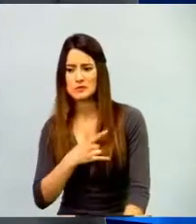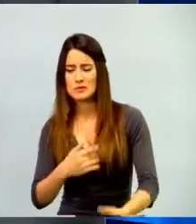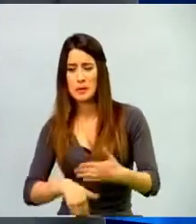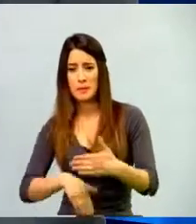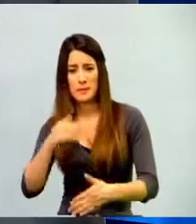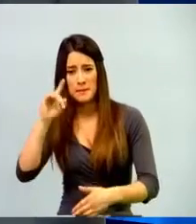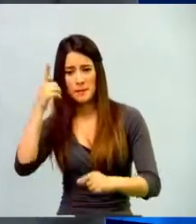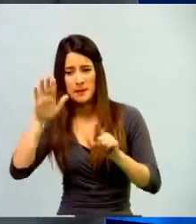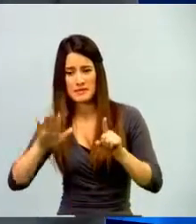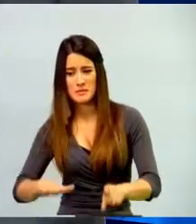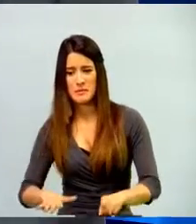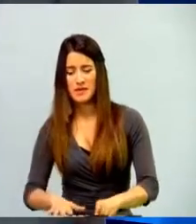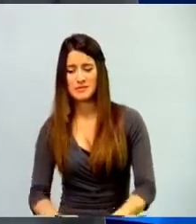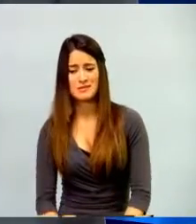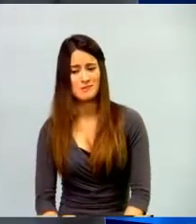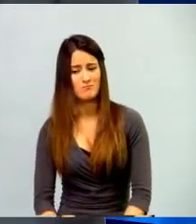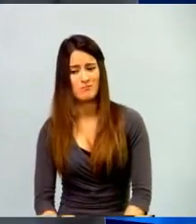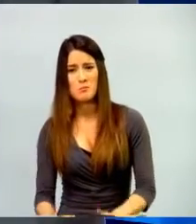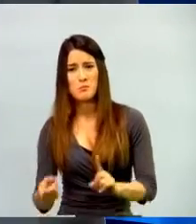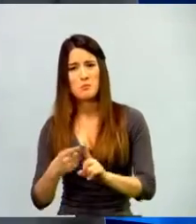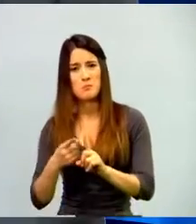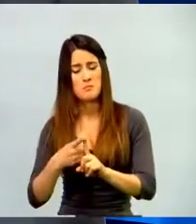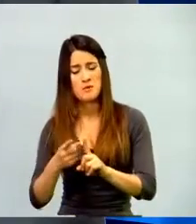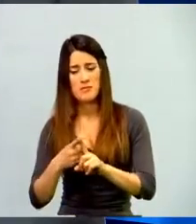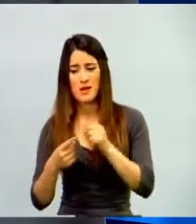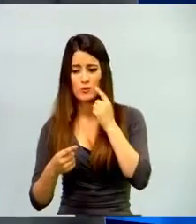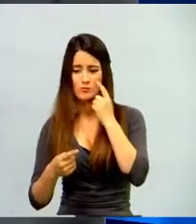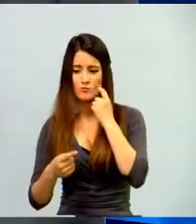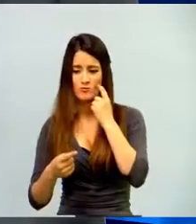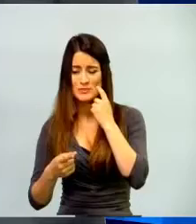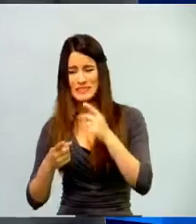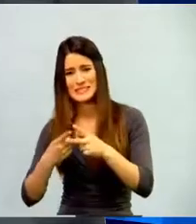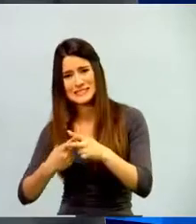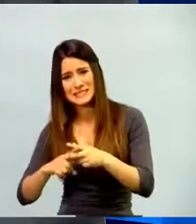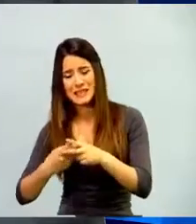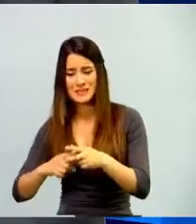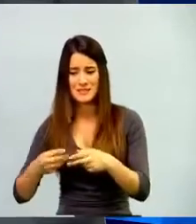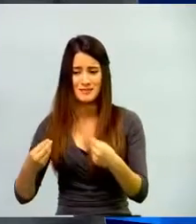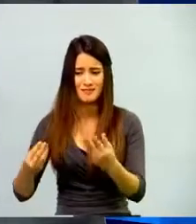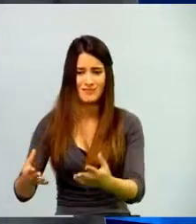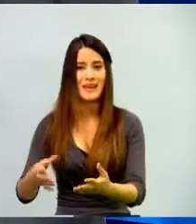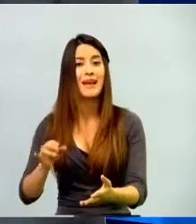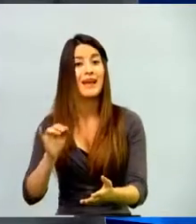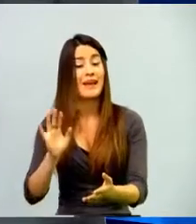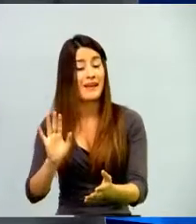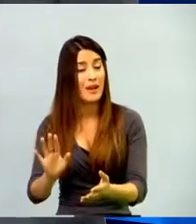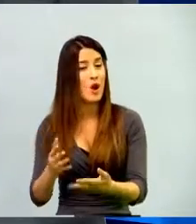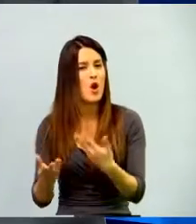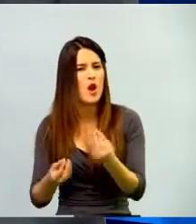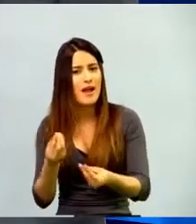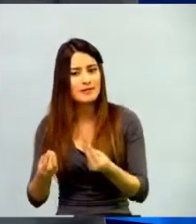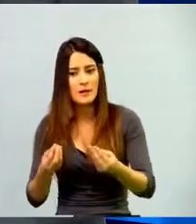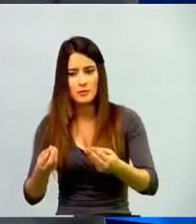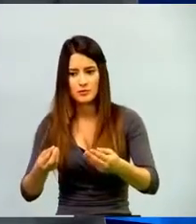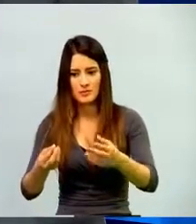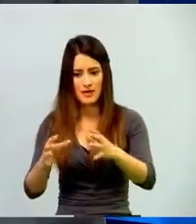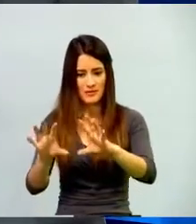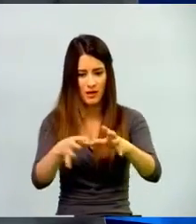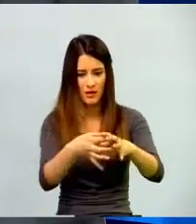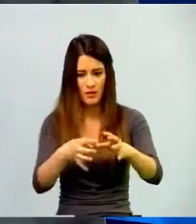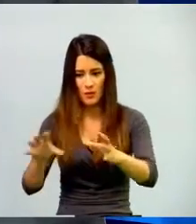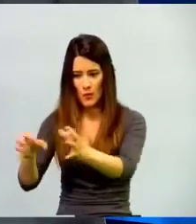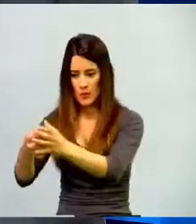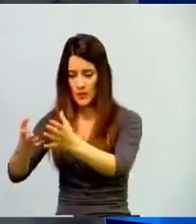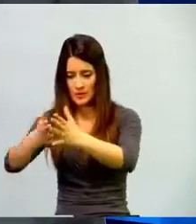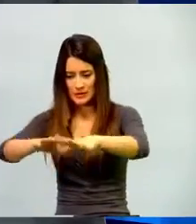mejores habilidades. La gamificación es una oportunidad para que esta brecha se cierva y para